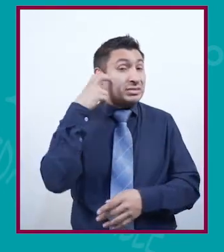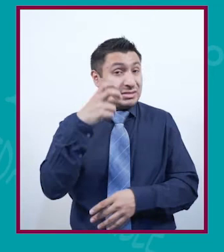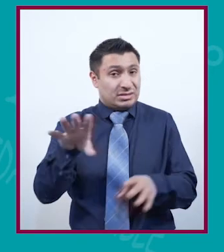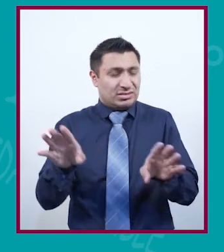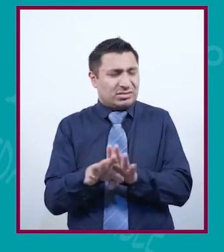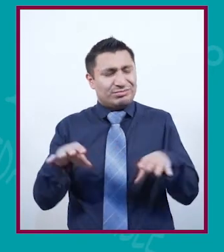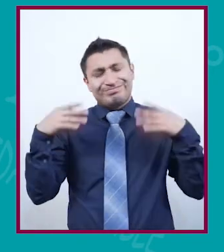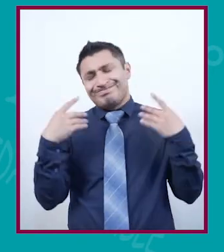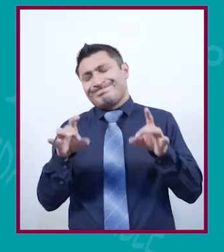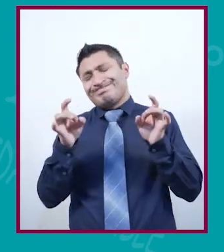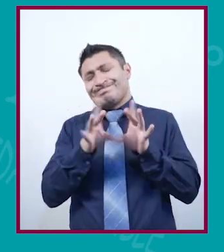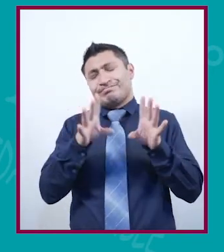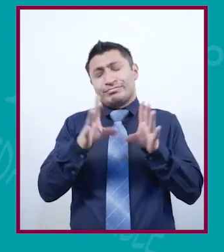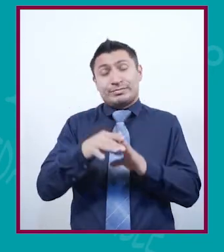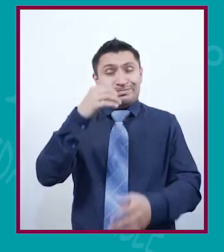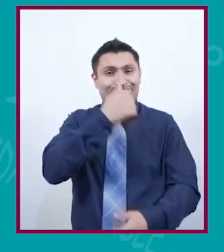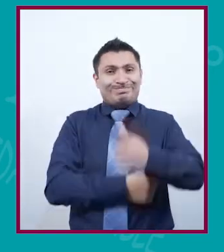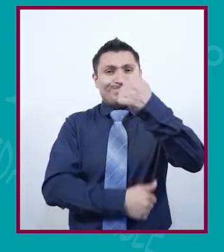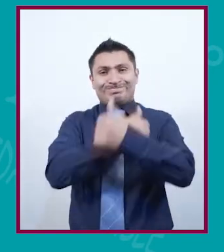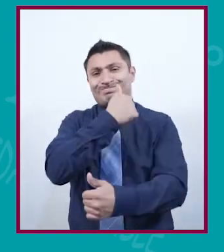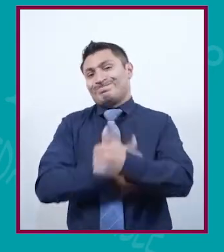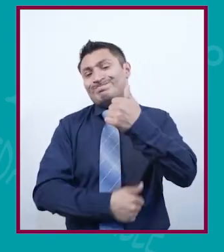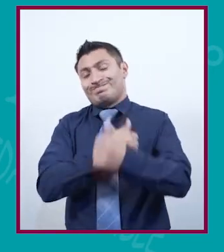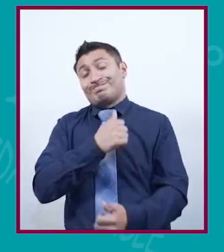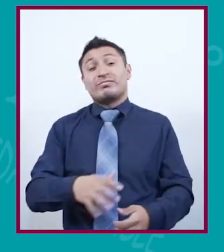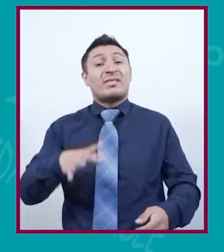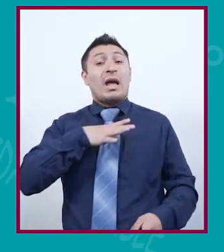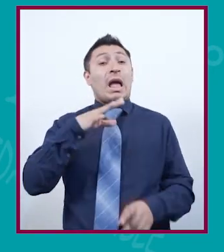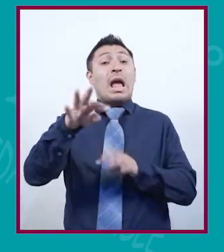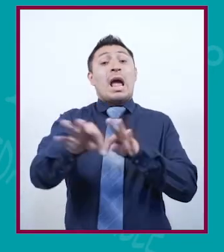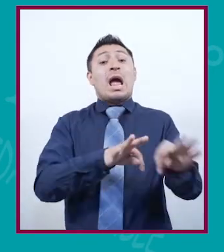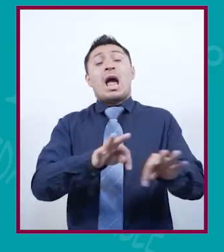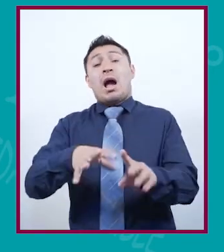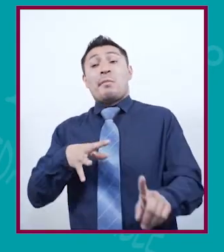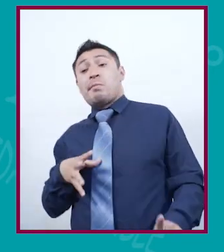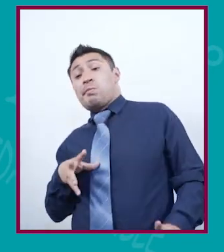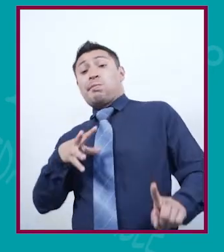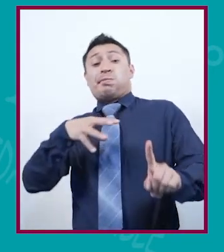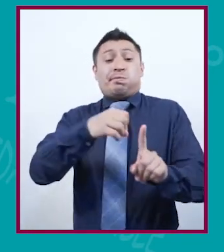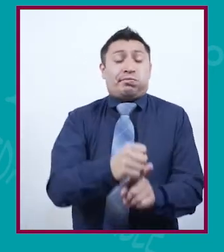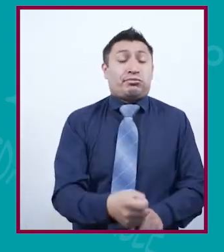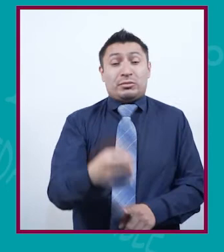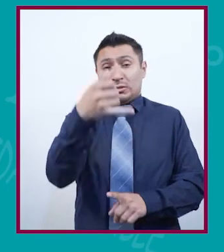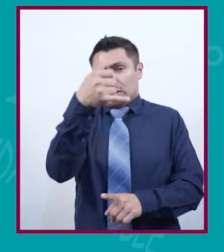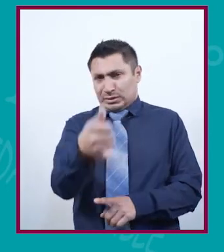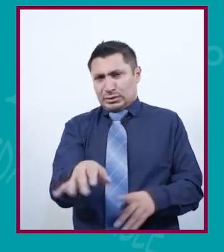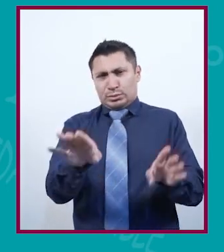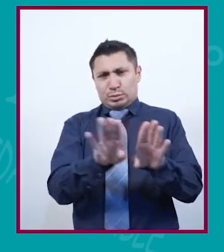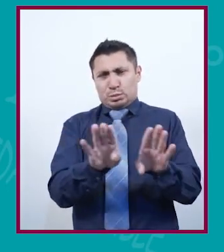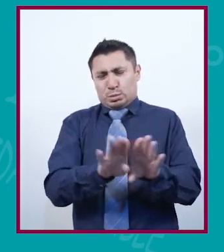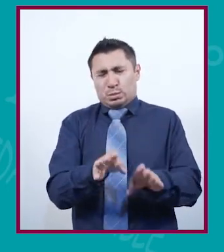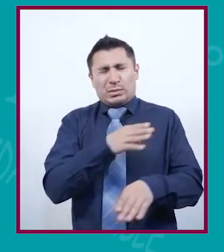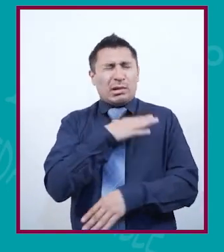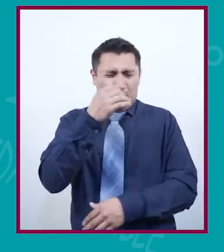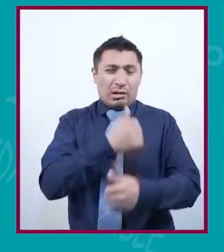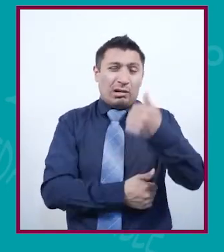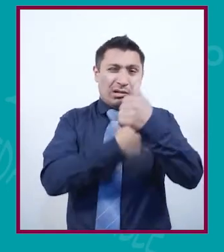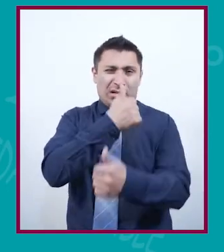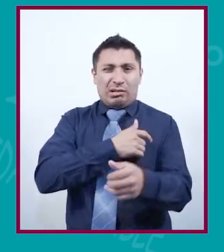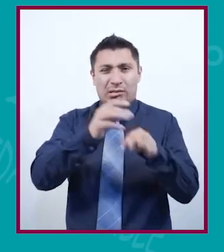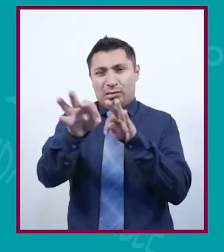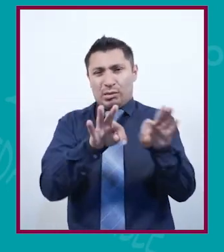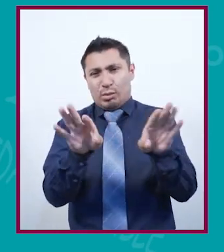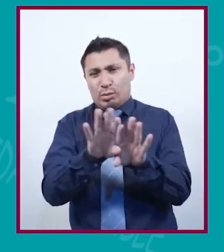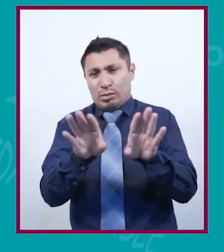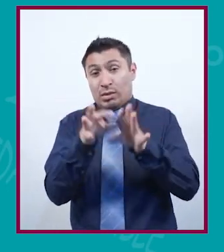Esto ha causado una gran competencia por obtener puestos de trabajo y pues bueno, esta